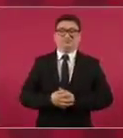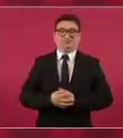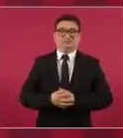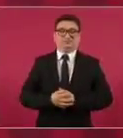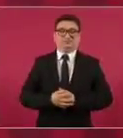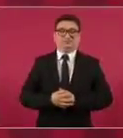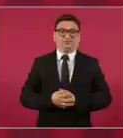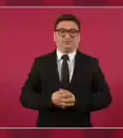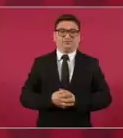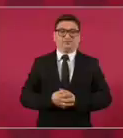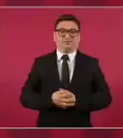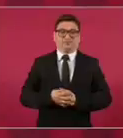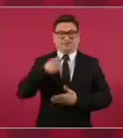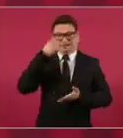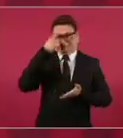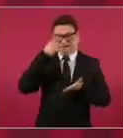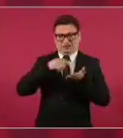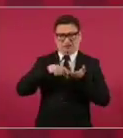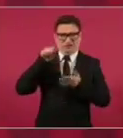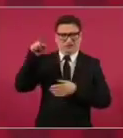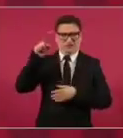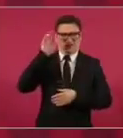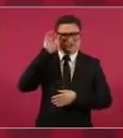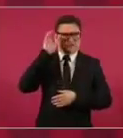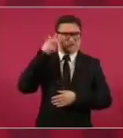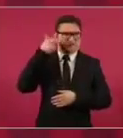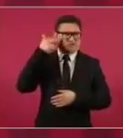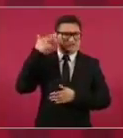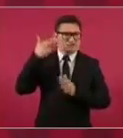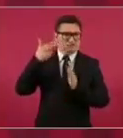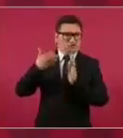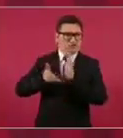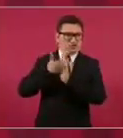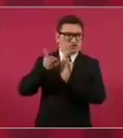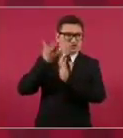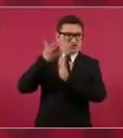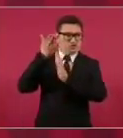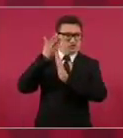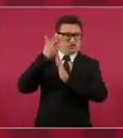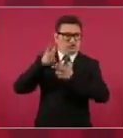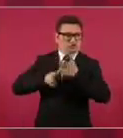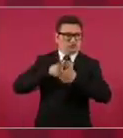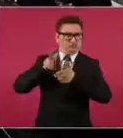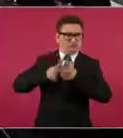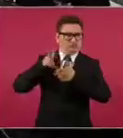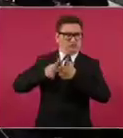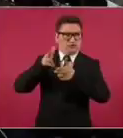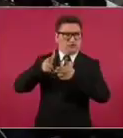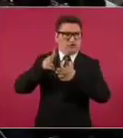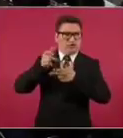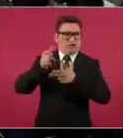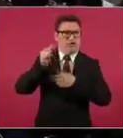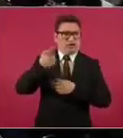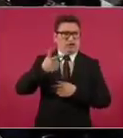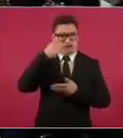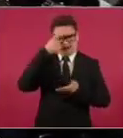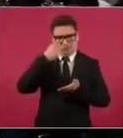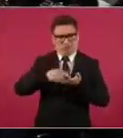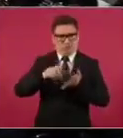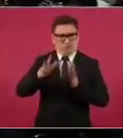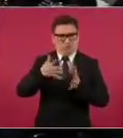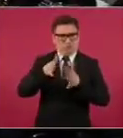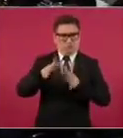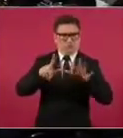En China están construyendo un ferrocarril como de